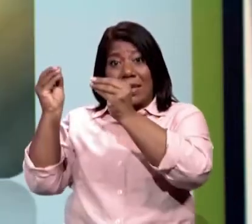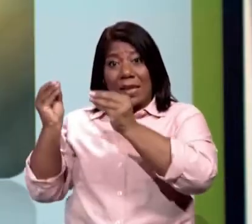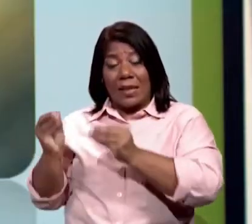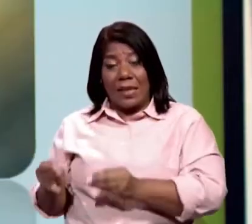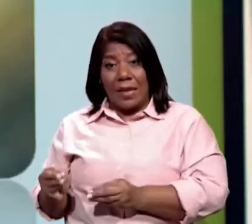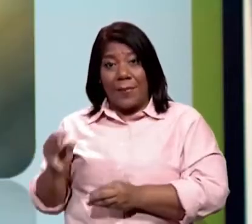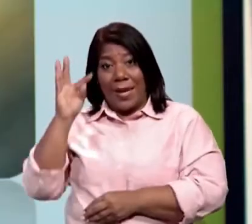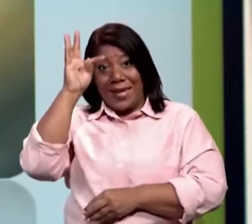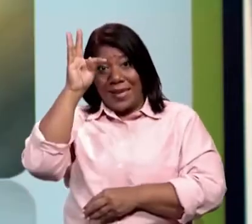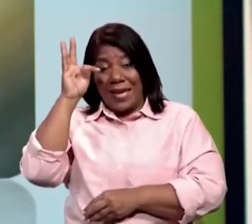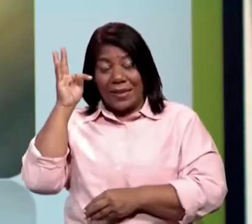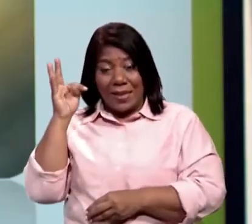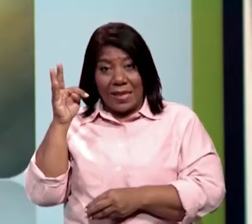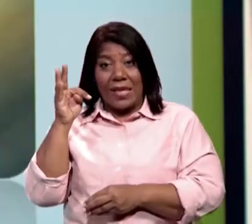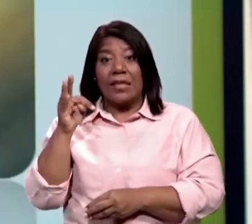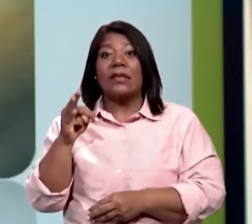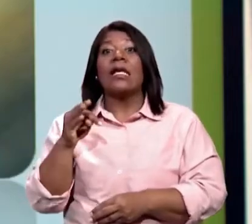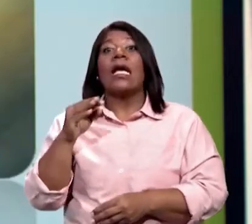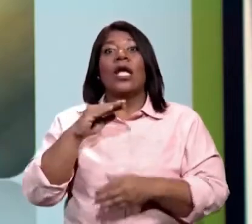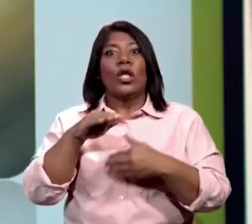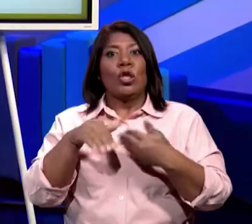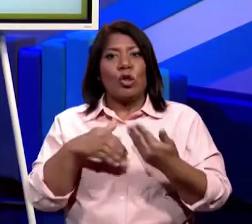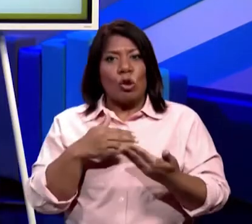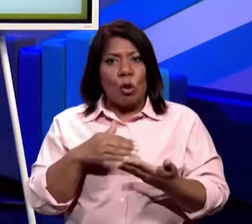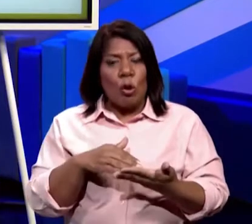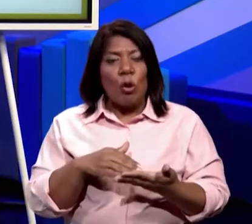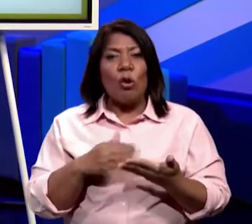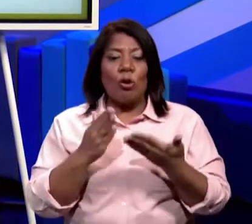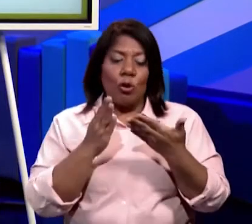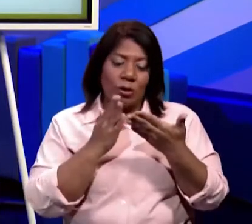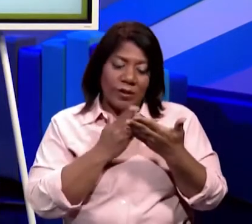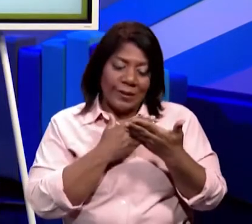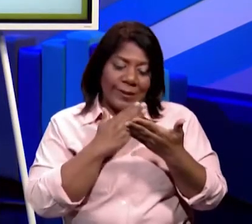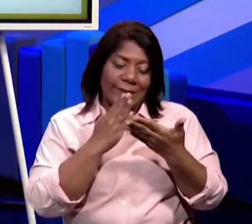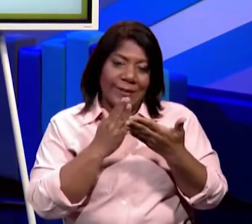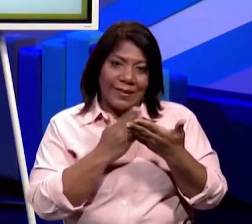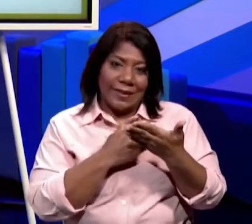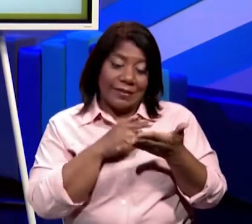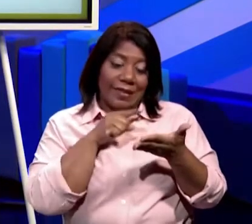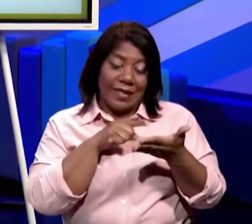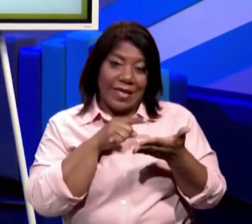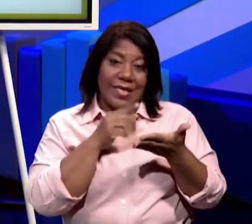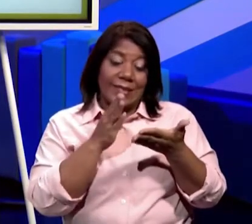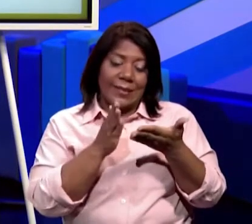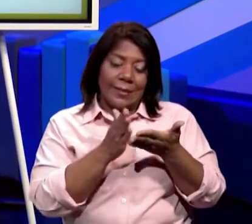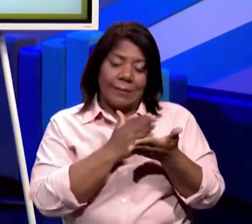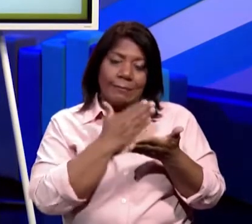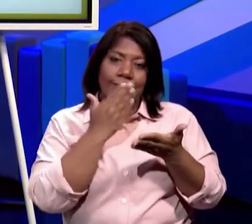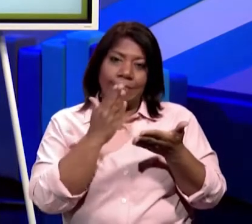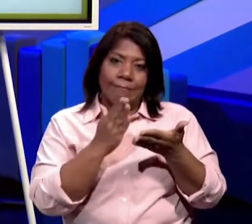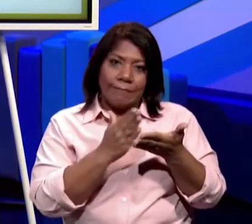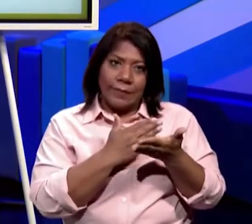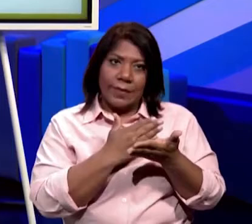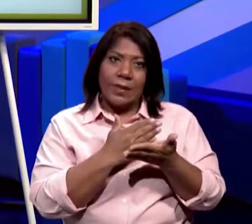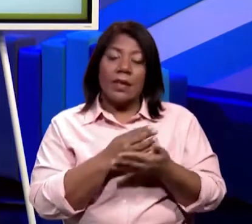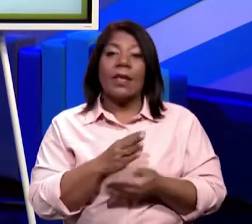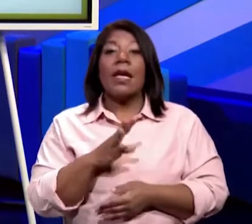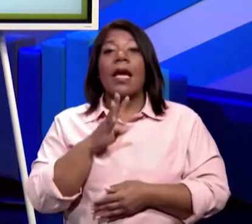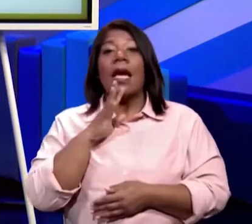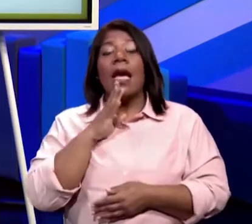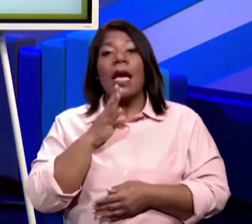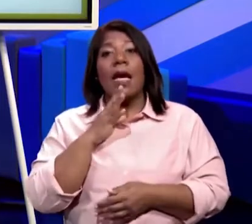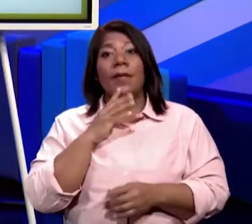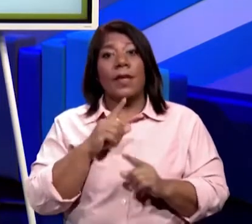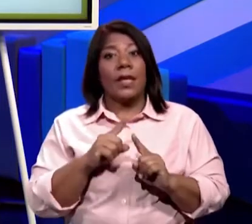los invito a que ustedes lean esa novela. Es muy interesante. Habla de Susana, habla de Luis